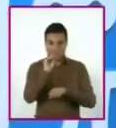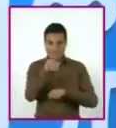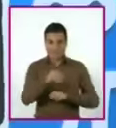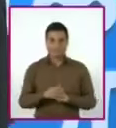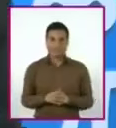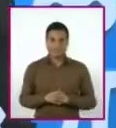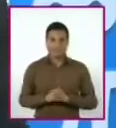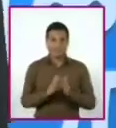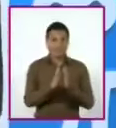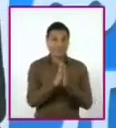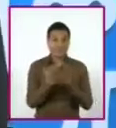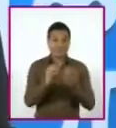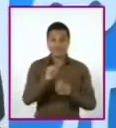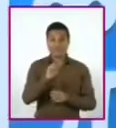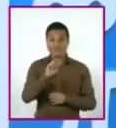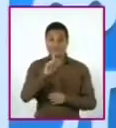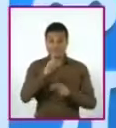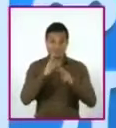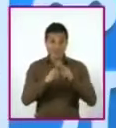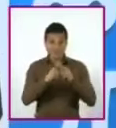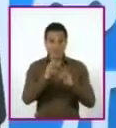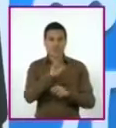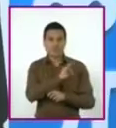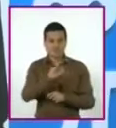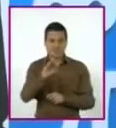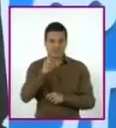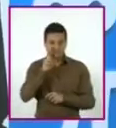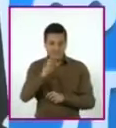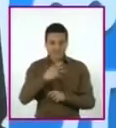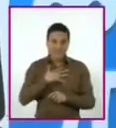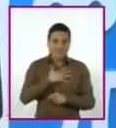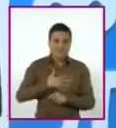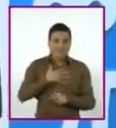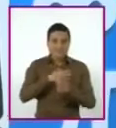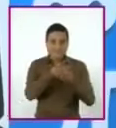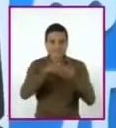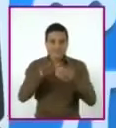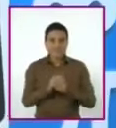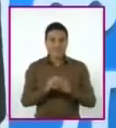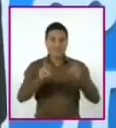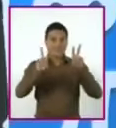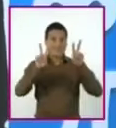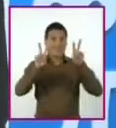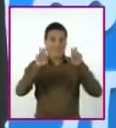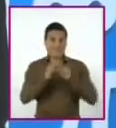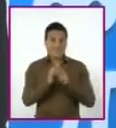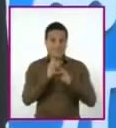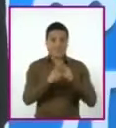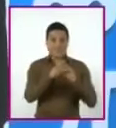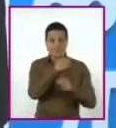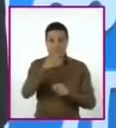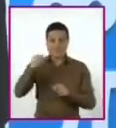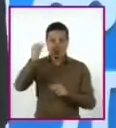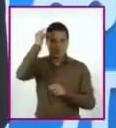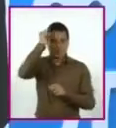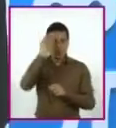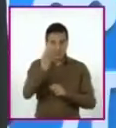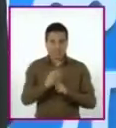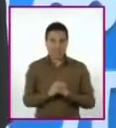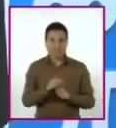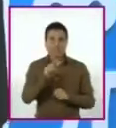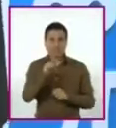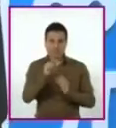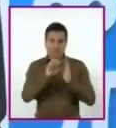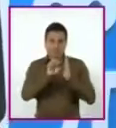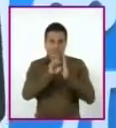consultar su libro de texto gratuito de matemáticas tercer grado, buscar el tema de ecuaciones cuadráticas y practicar los ejemplos